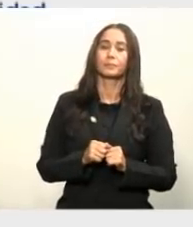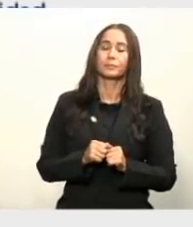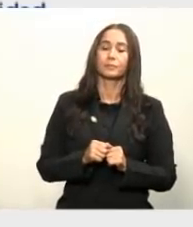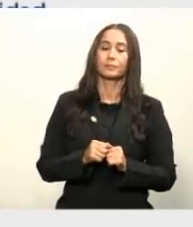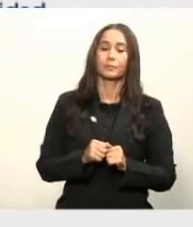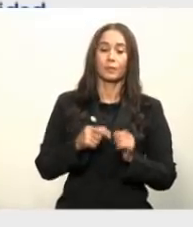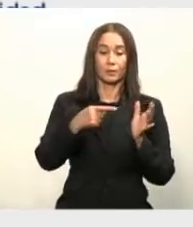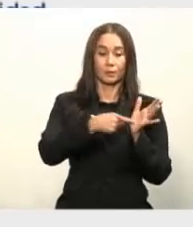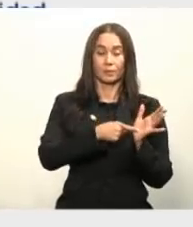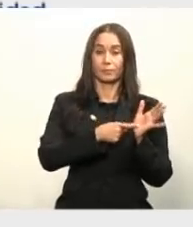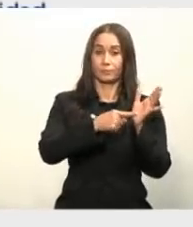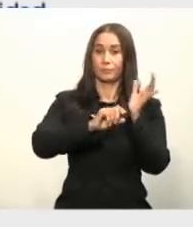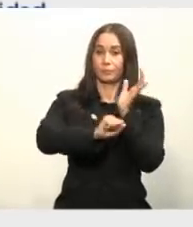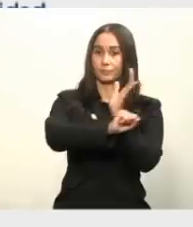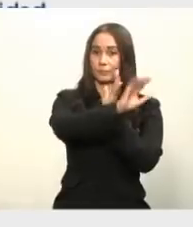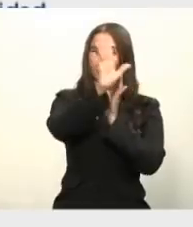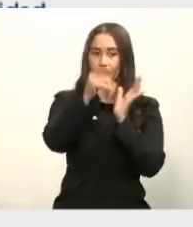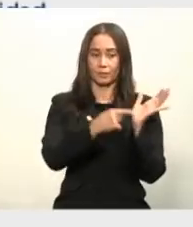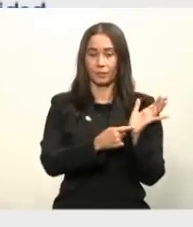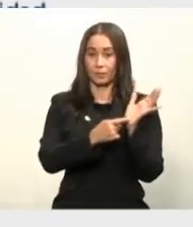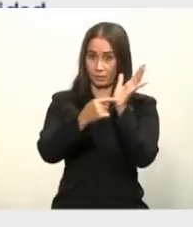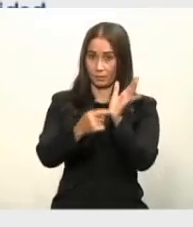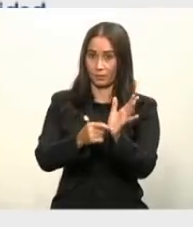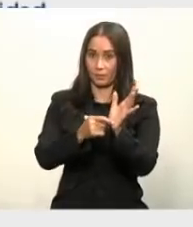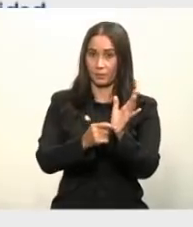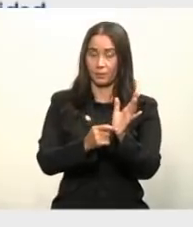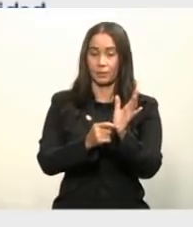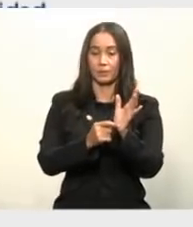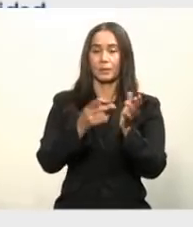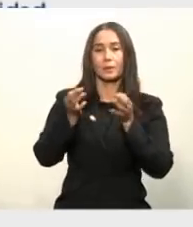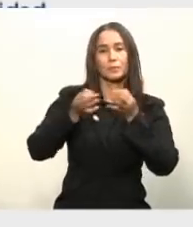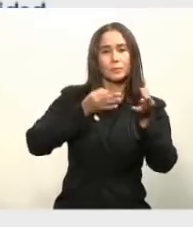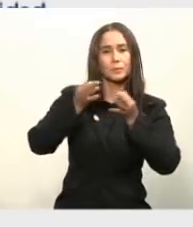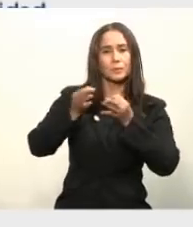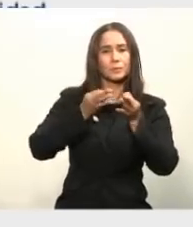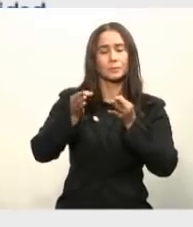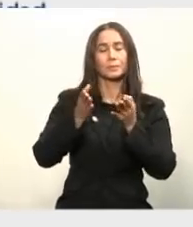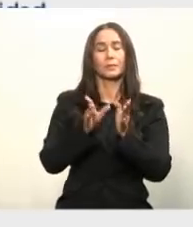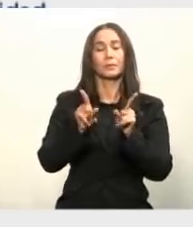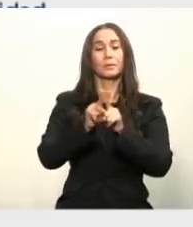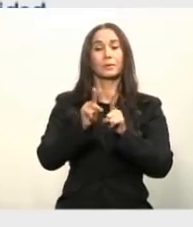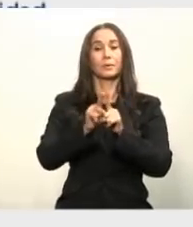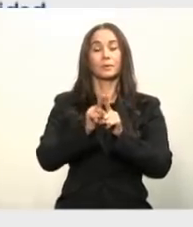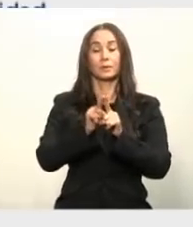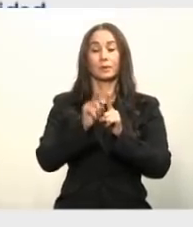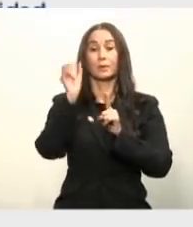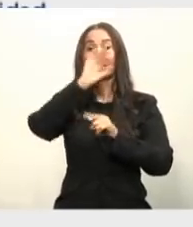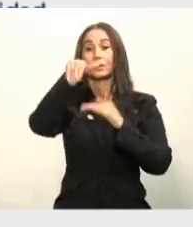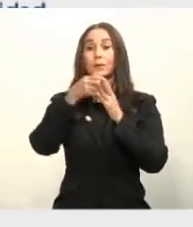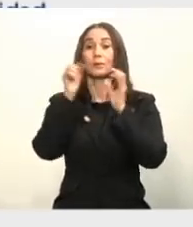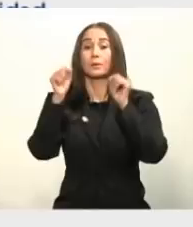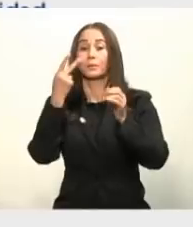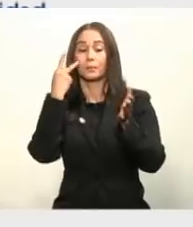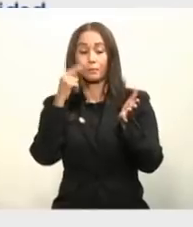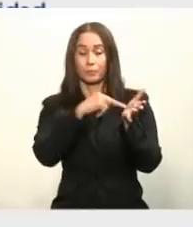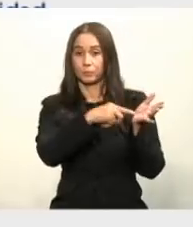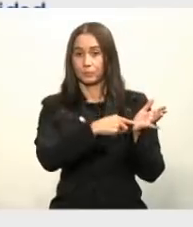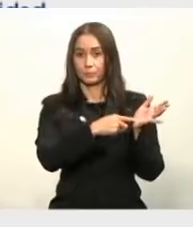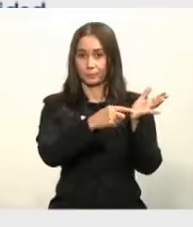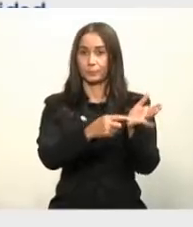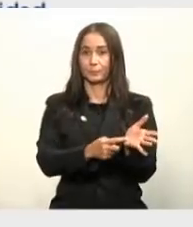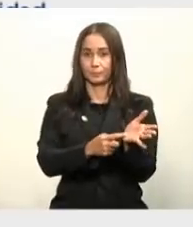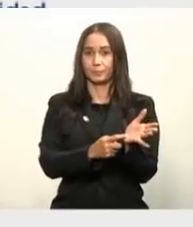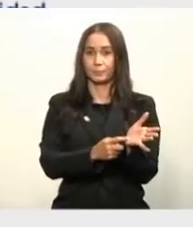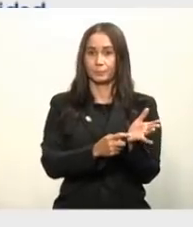transparentes sustentados en valores comunes y la mejor evidencia disponible científica